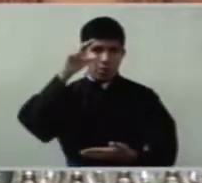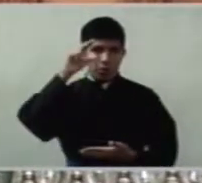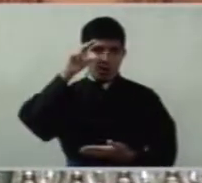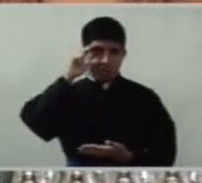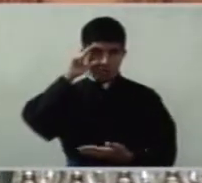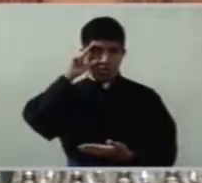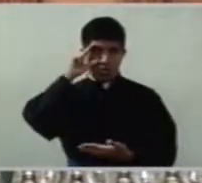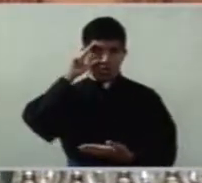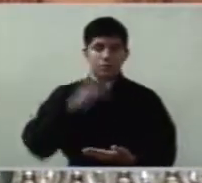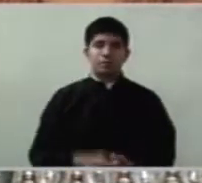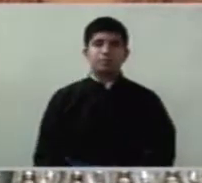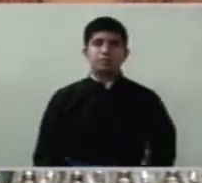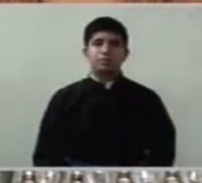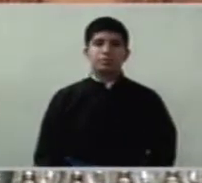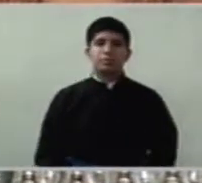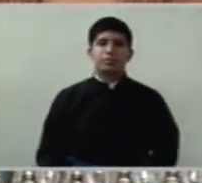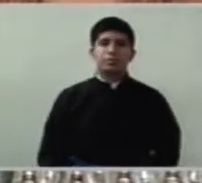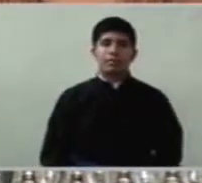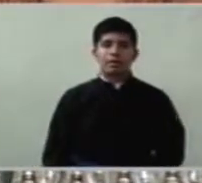cultivo de las uvas.